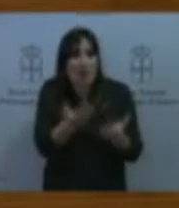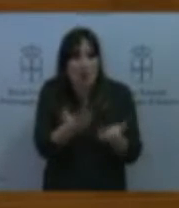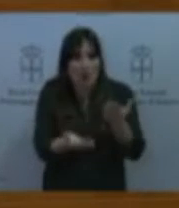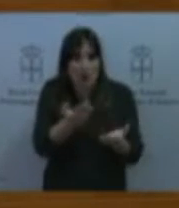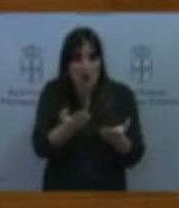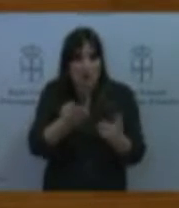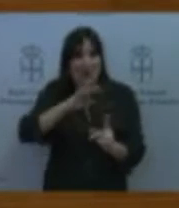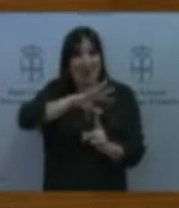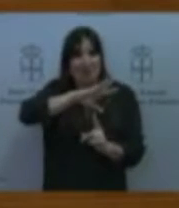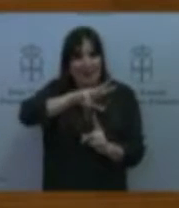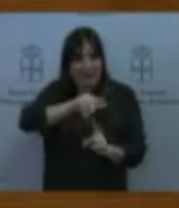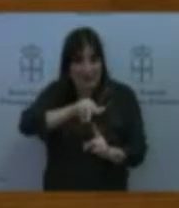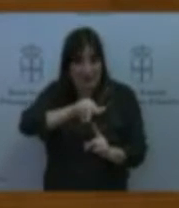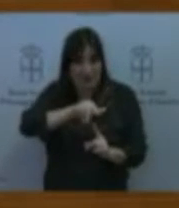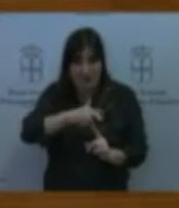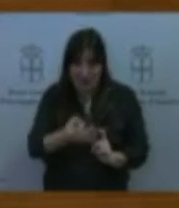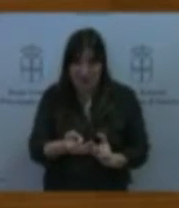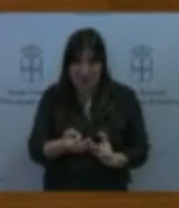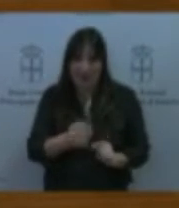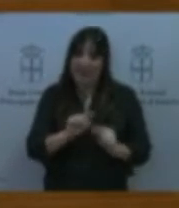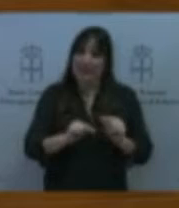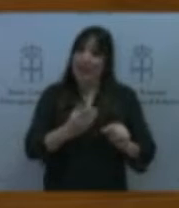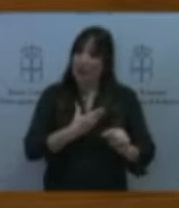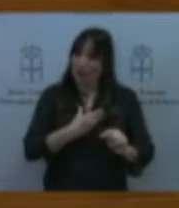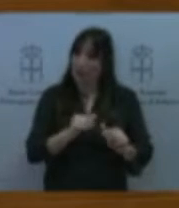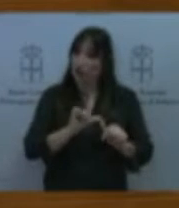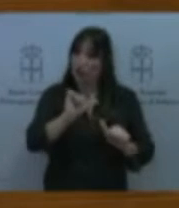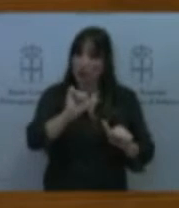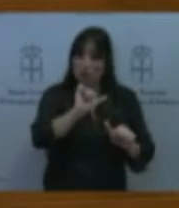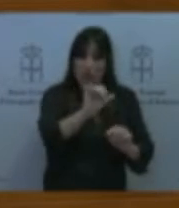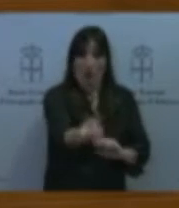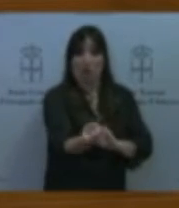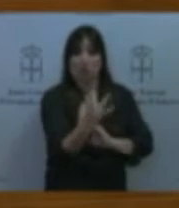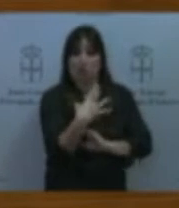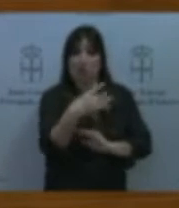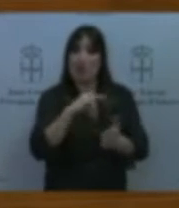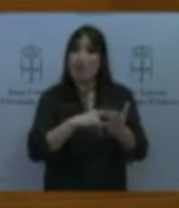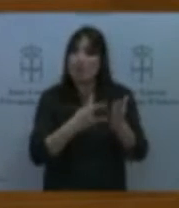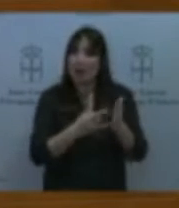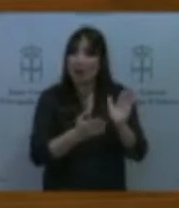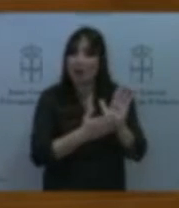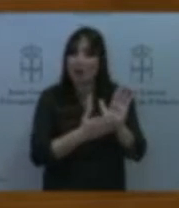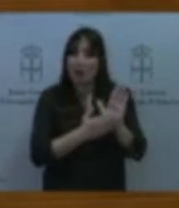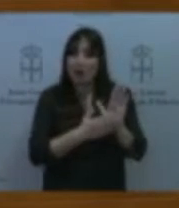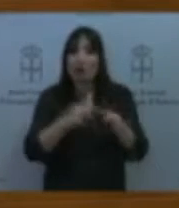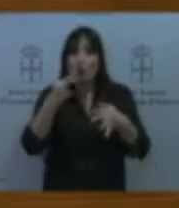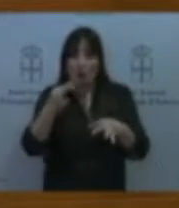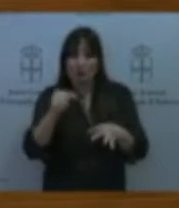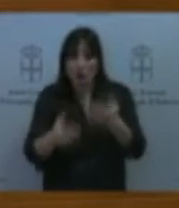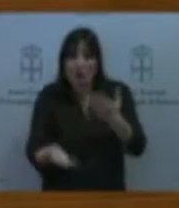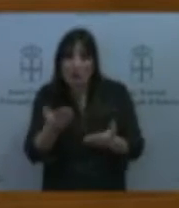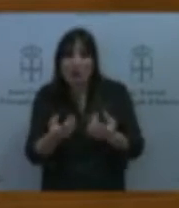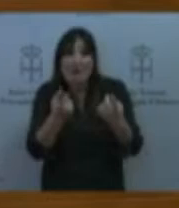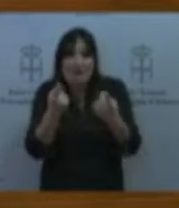el ayuntamiento de Gijón remite el plan ese documento no está es verdad porque se dijo a finales del año pasado